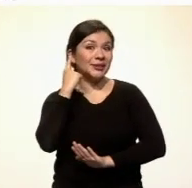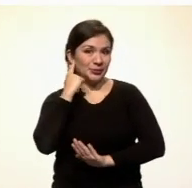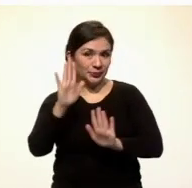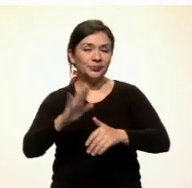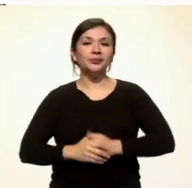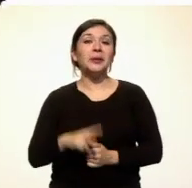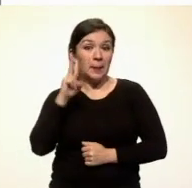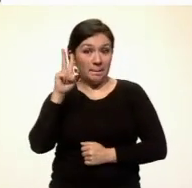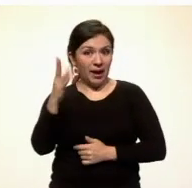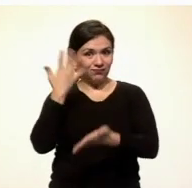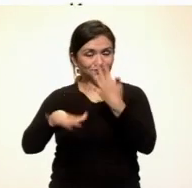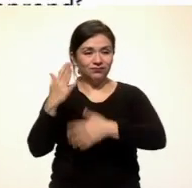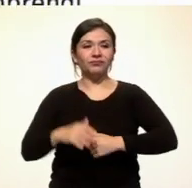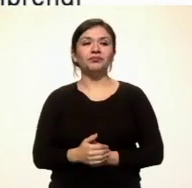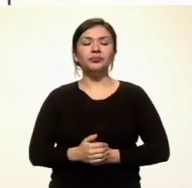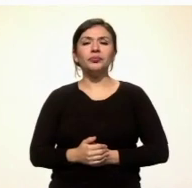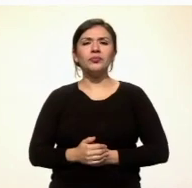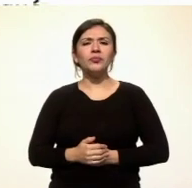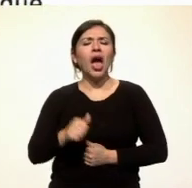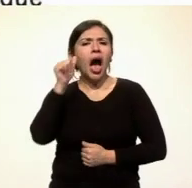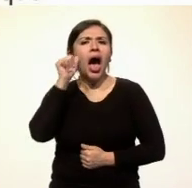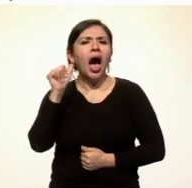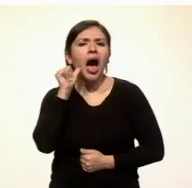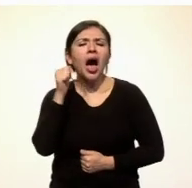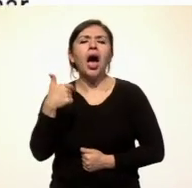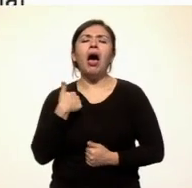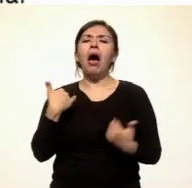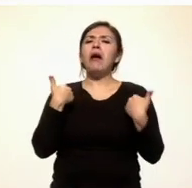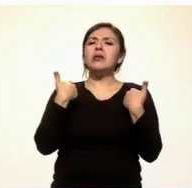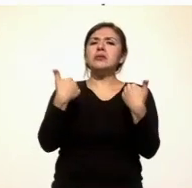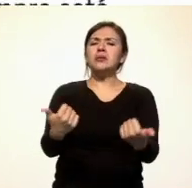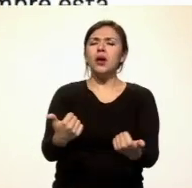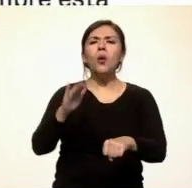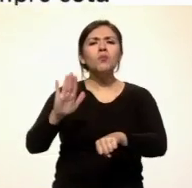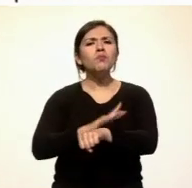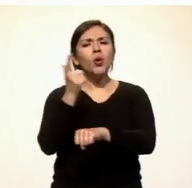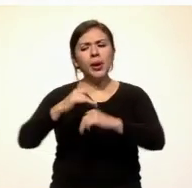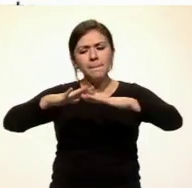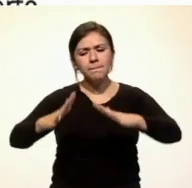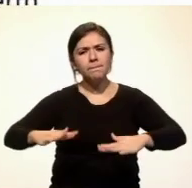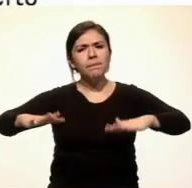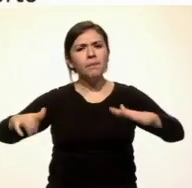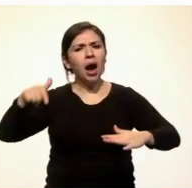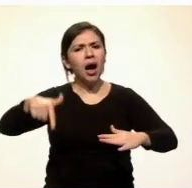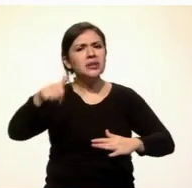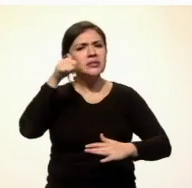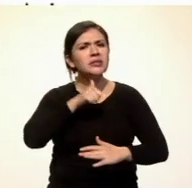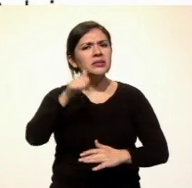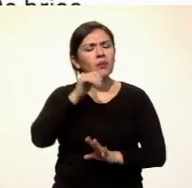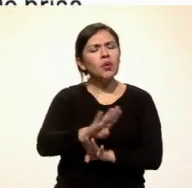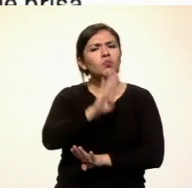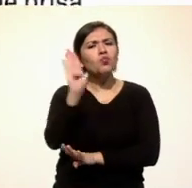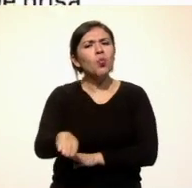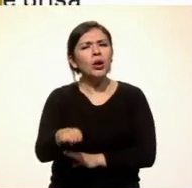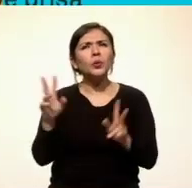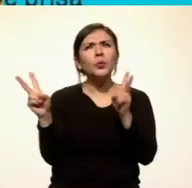¡Hasta ayer comprendí por qué el mar siempre está muerto de brisa!